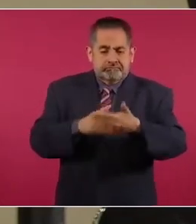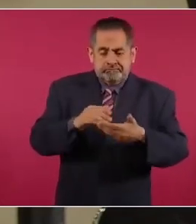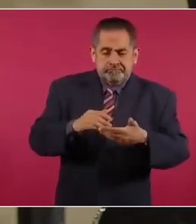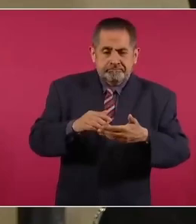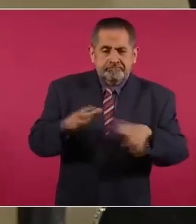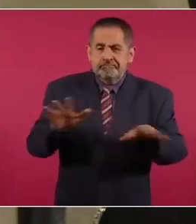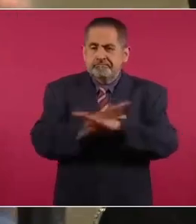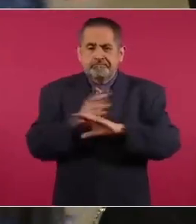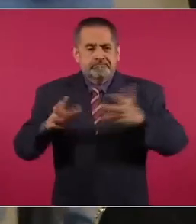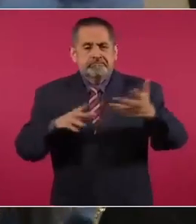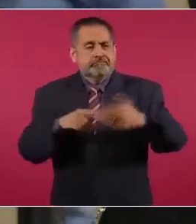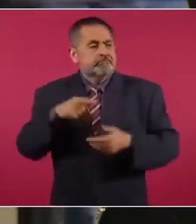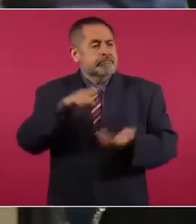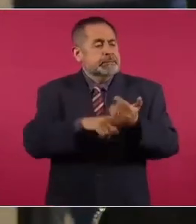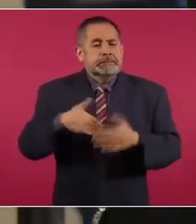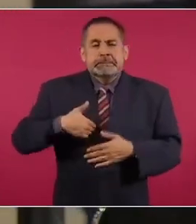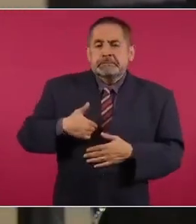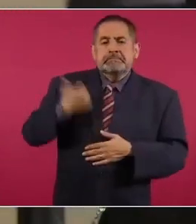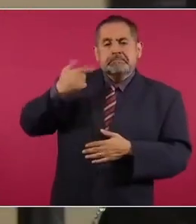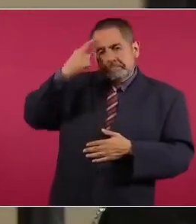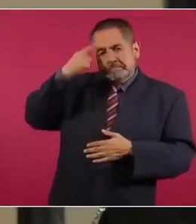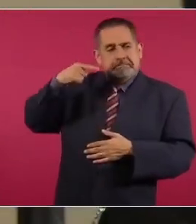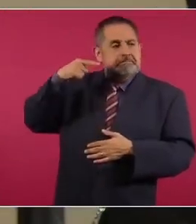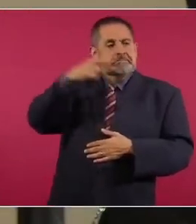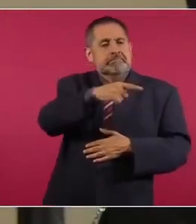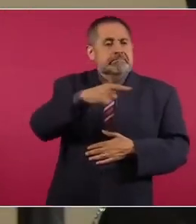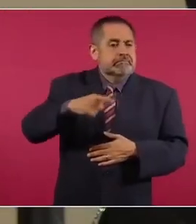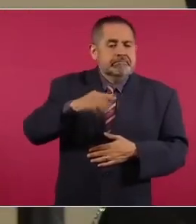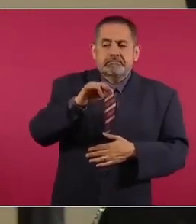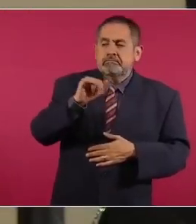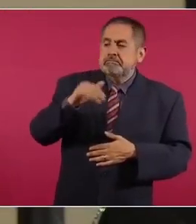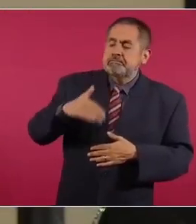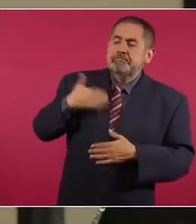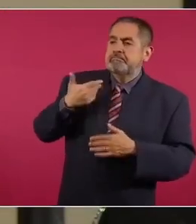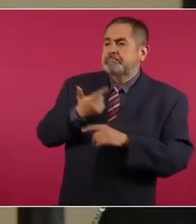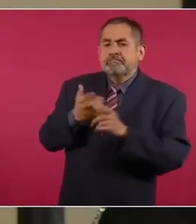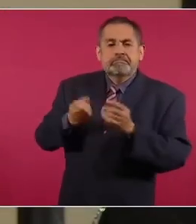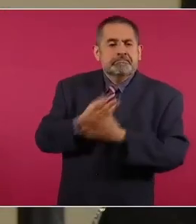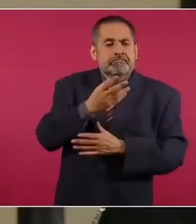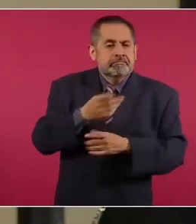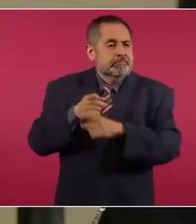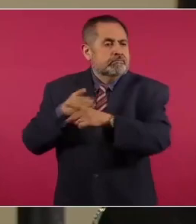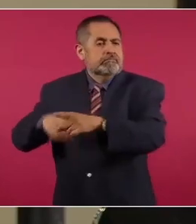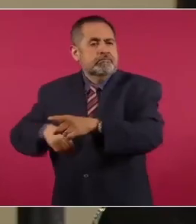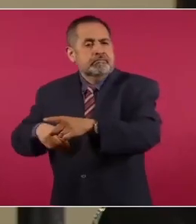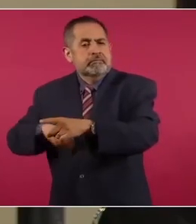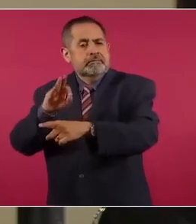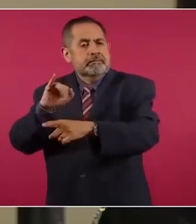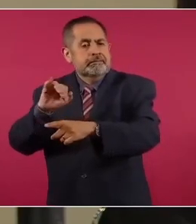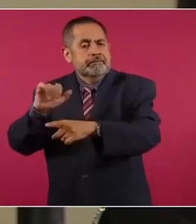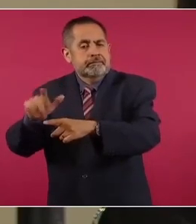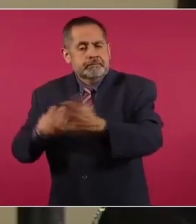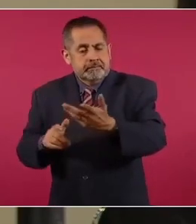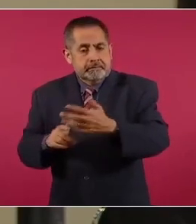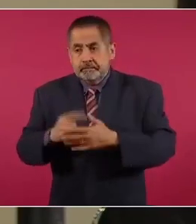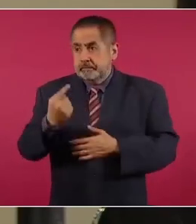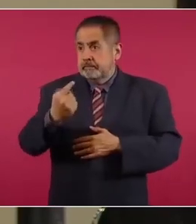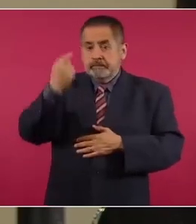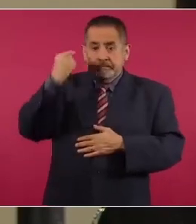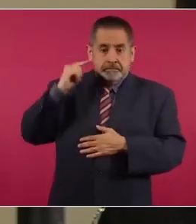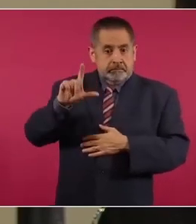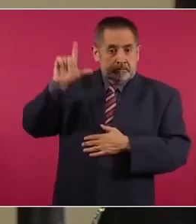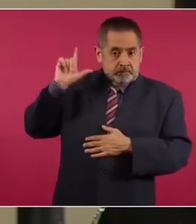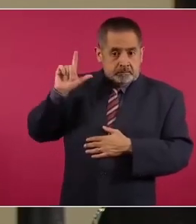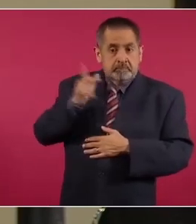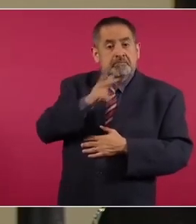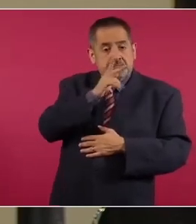Murillo le beneficia la forma de actuación de la fiscalía pero también presidente las madres y los padres en la movilización del lunes hicieron también